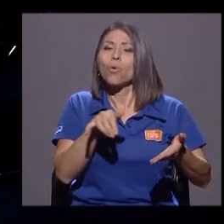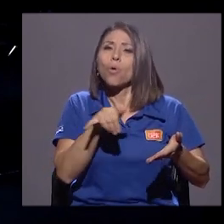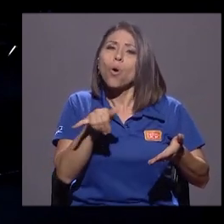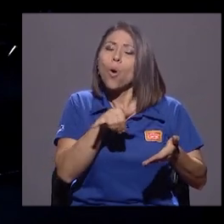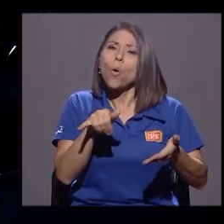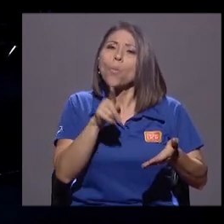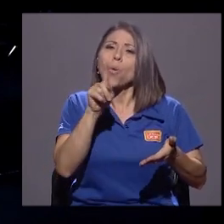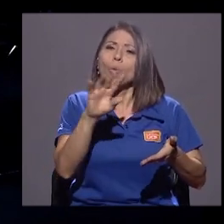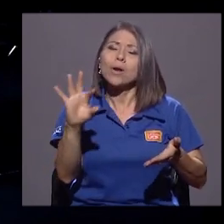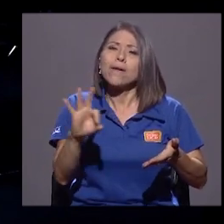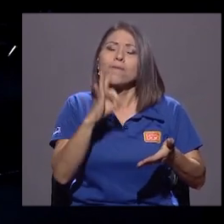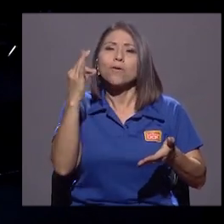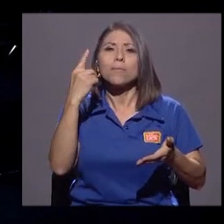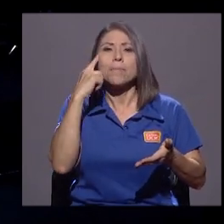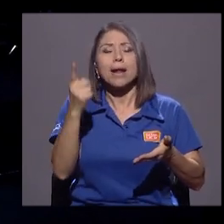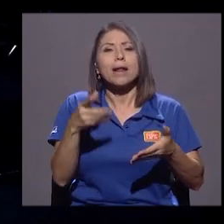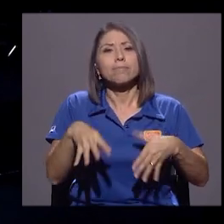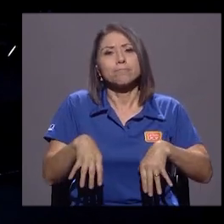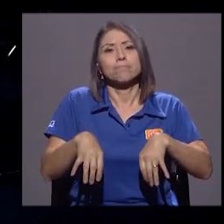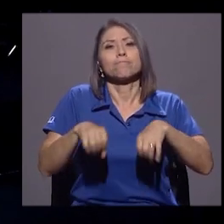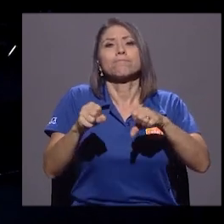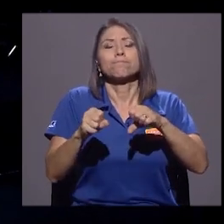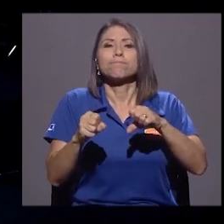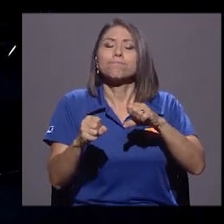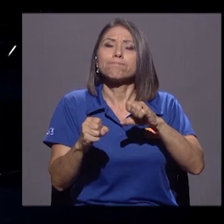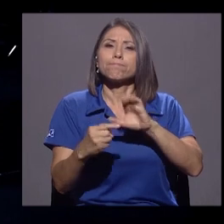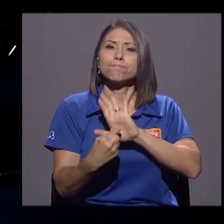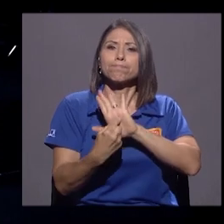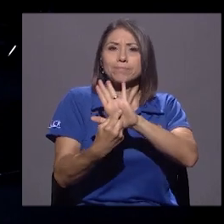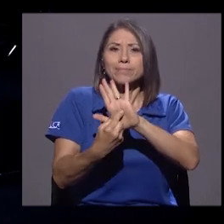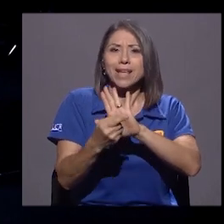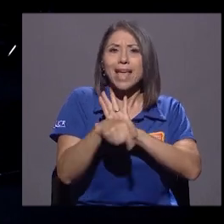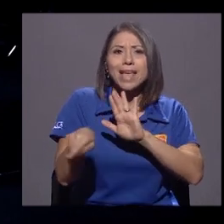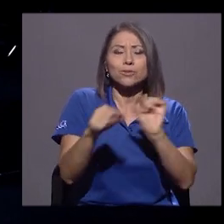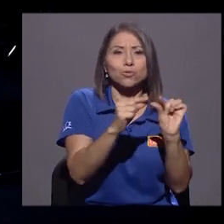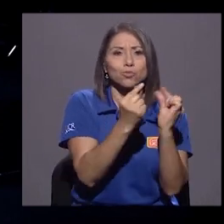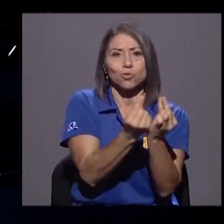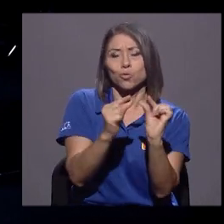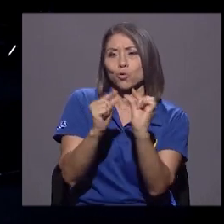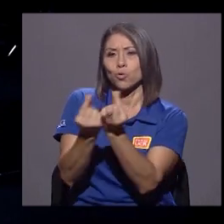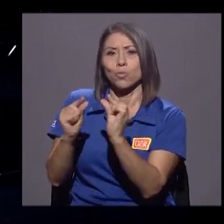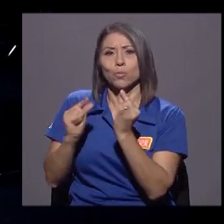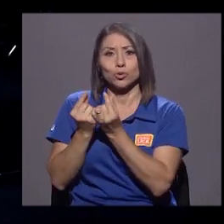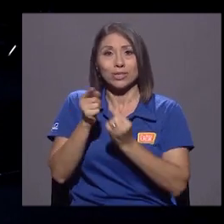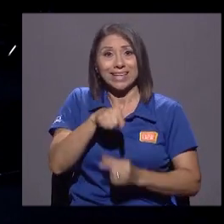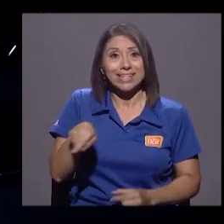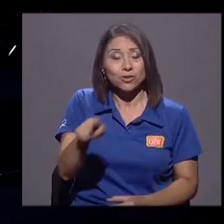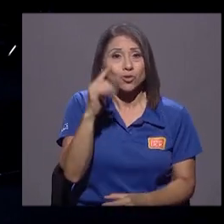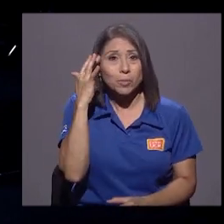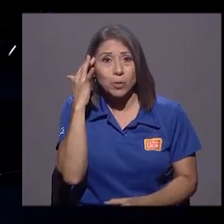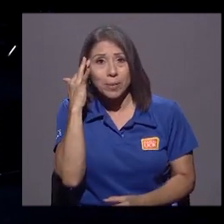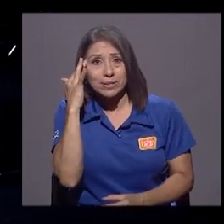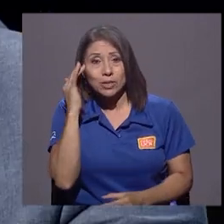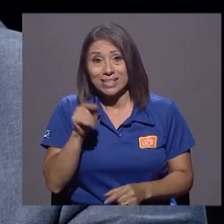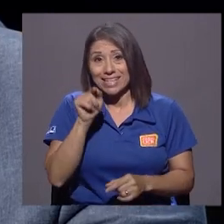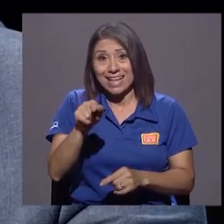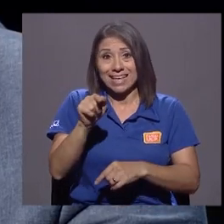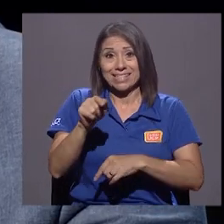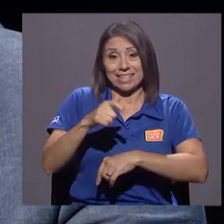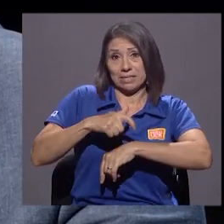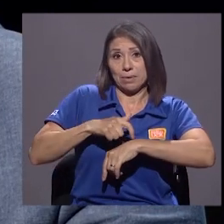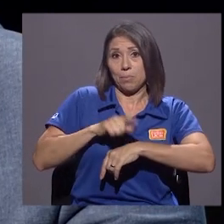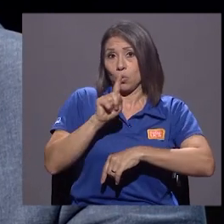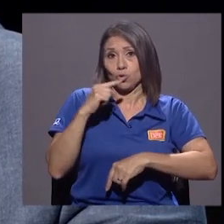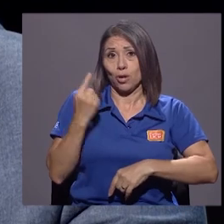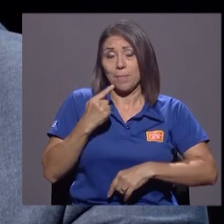mecanismo de reivindicación que podrían tener esos grupos. Esas son preocupaciones que tenemos en ese esquema, no solamente de posverdad, porque